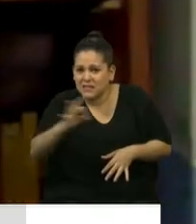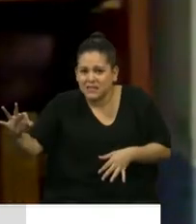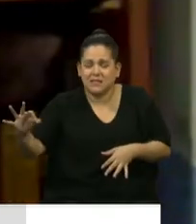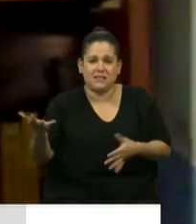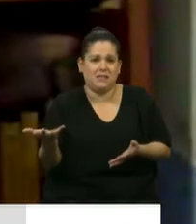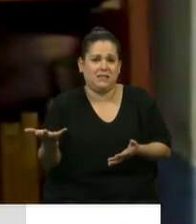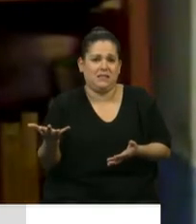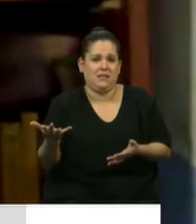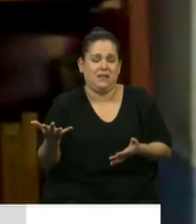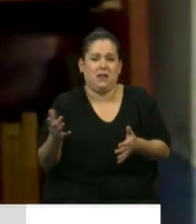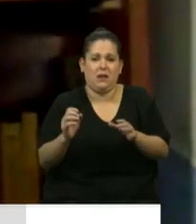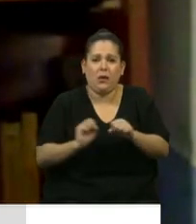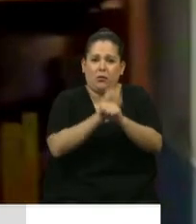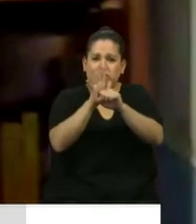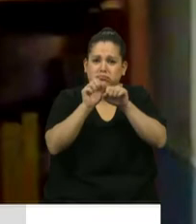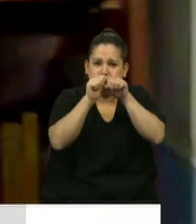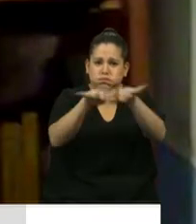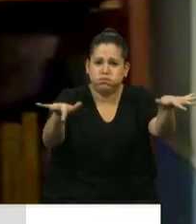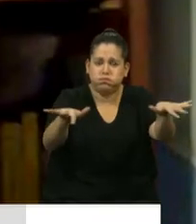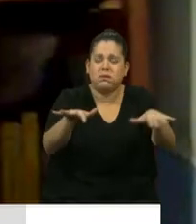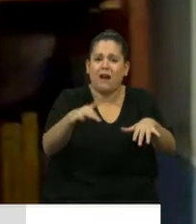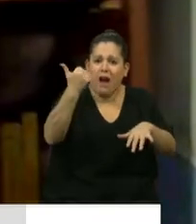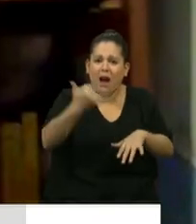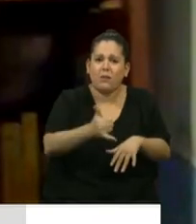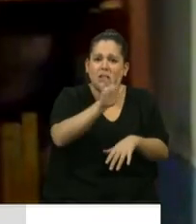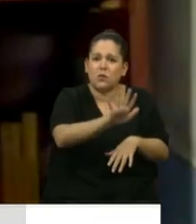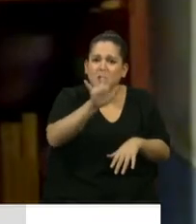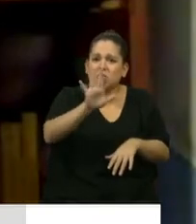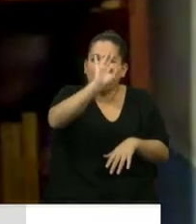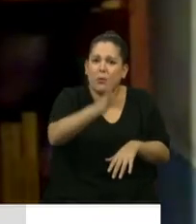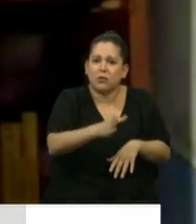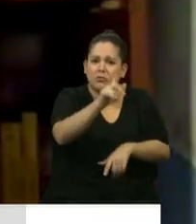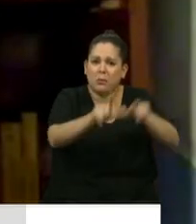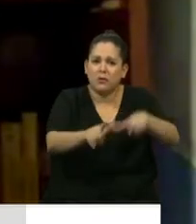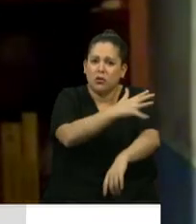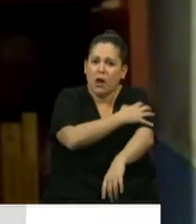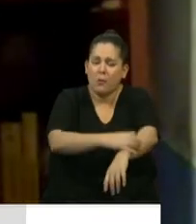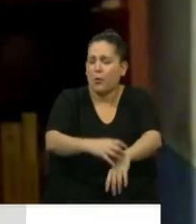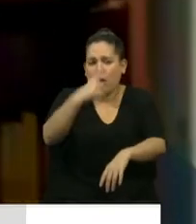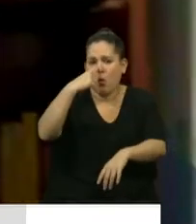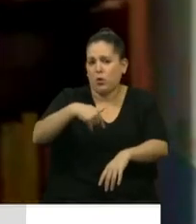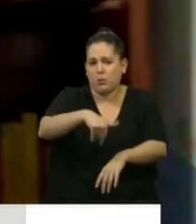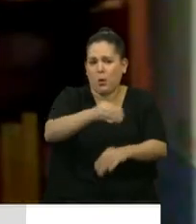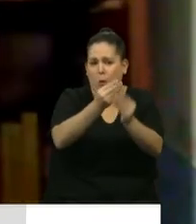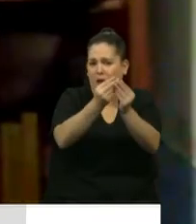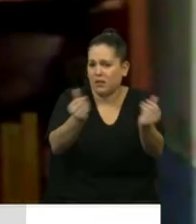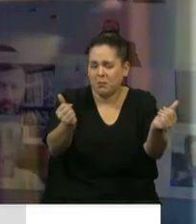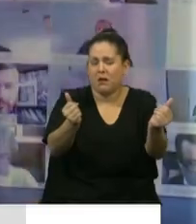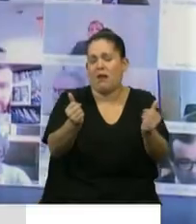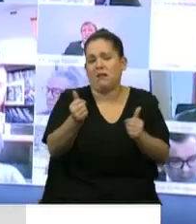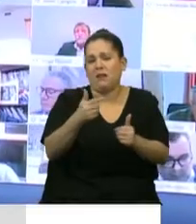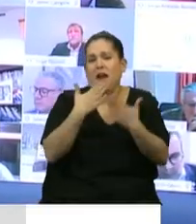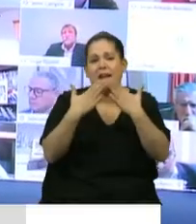pandemia con casi un 50% de pobreza. Y digo para ir terminando y agradeciéndole a todas mis